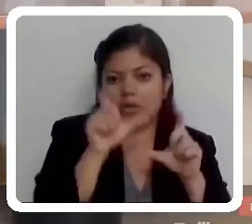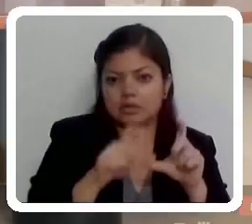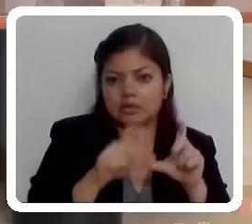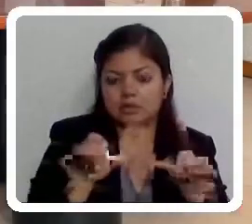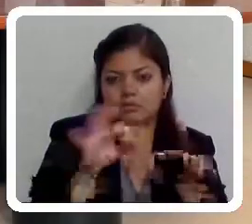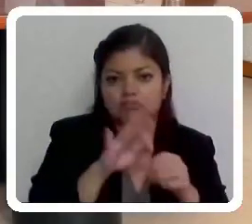Muchas gracias.